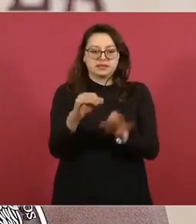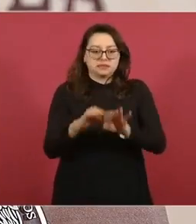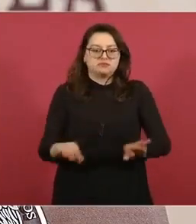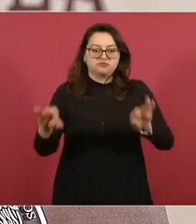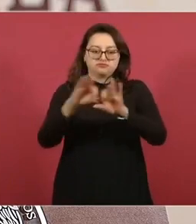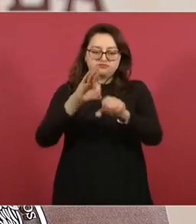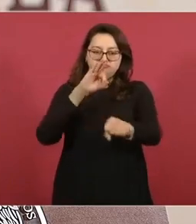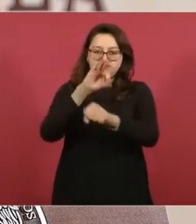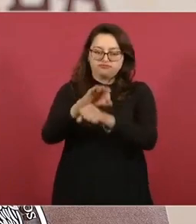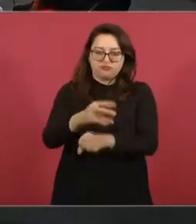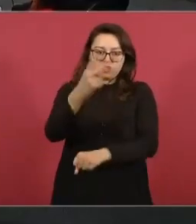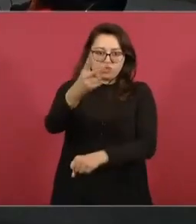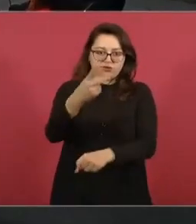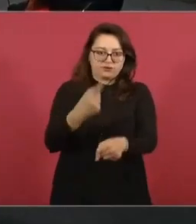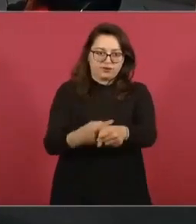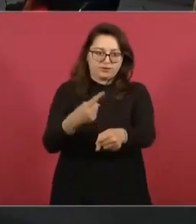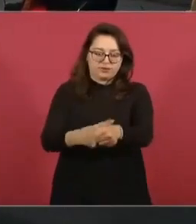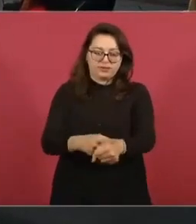enfermedades